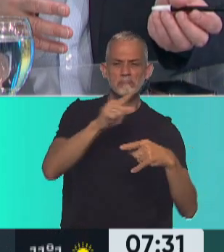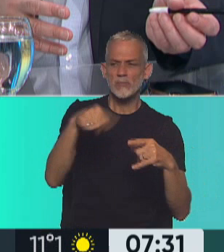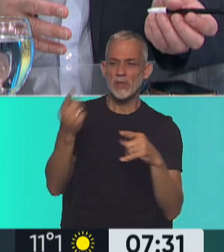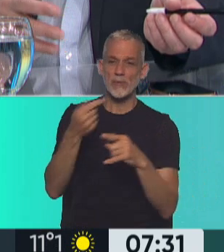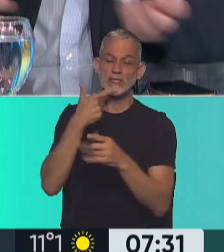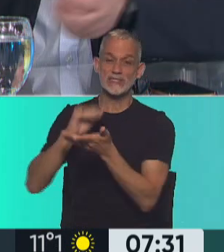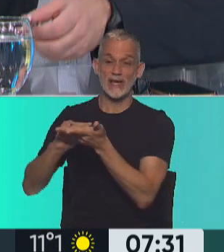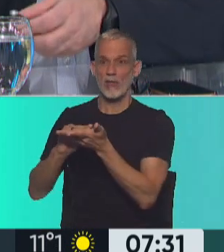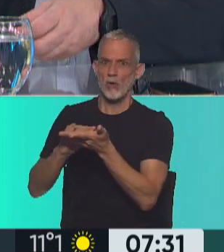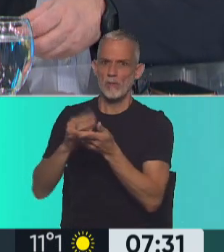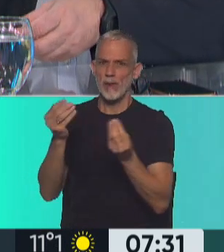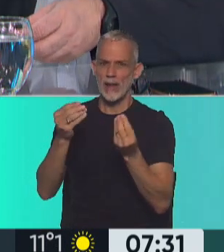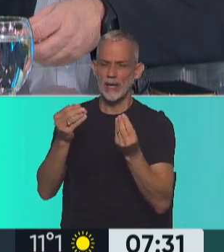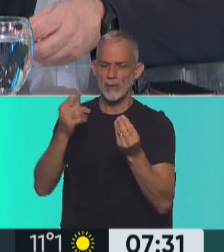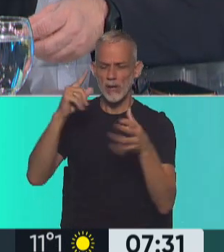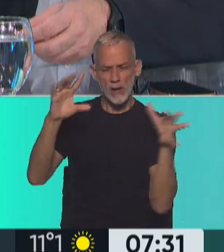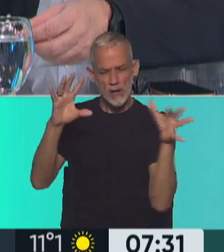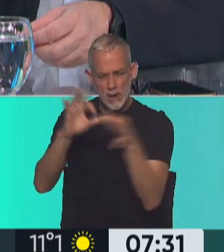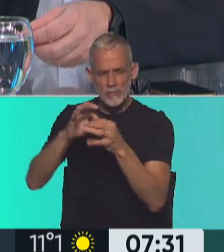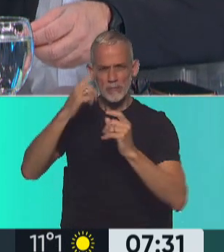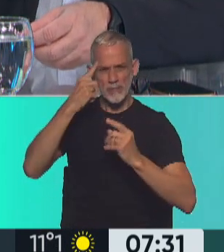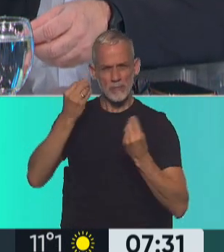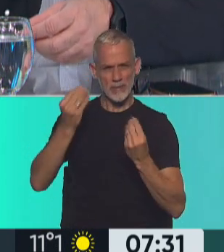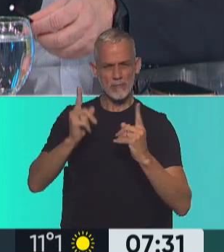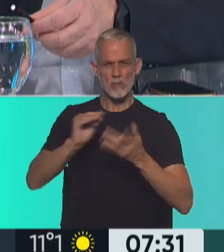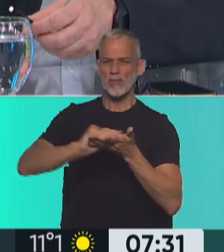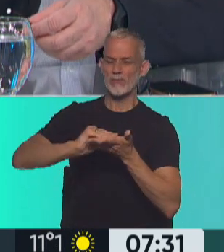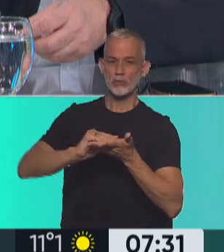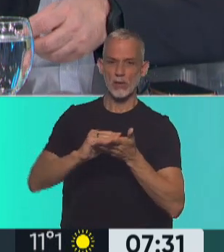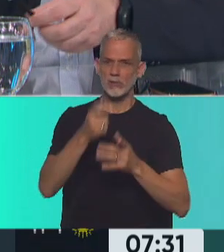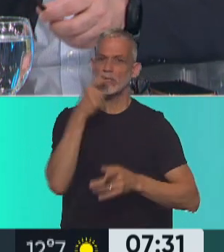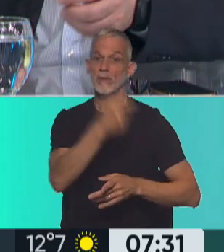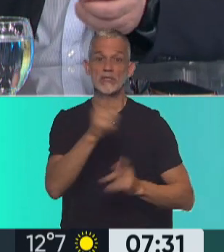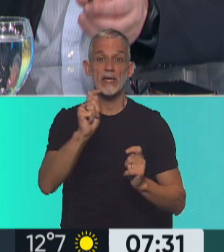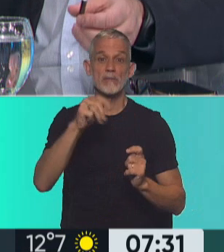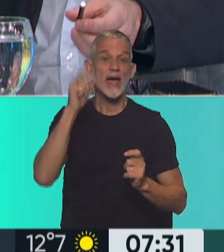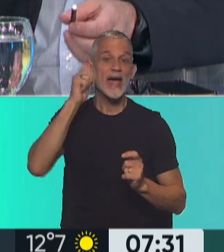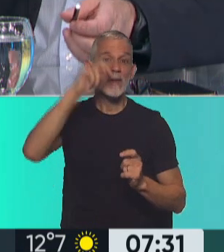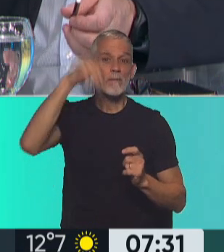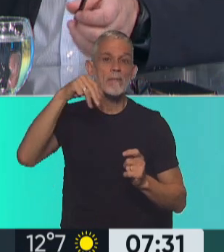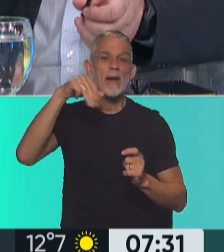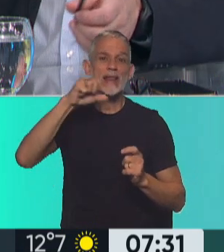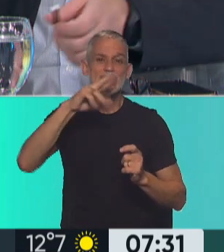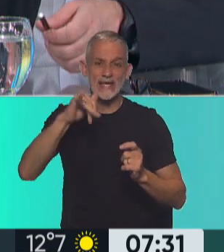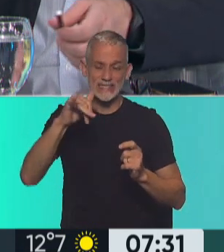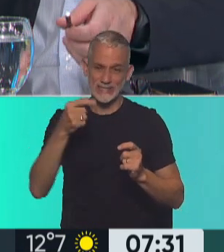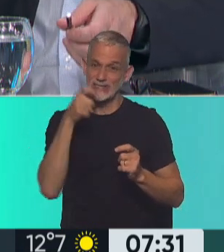el senador para que mantengan coherencia, les dijo a los diputados. ¿Quién le contestó? Germán Martínez contestó, dijo,